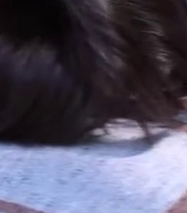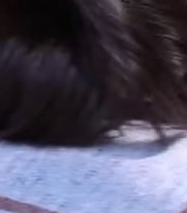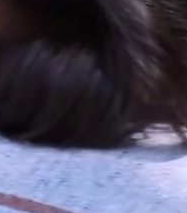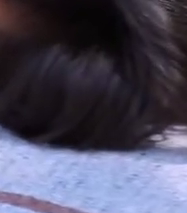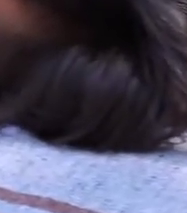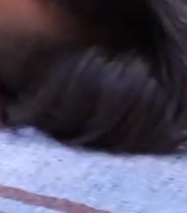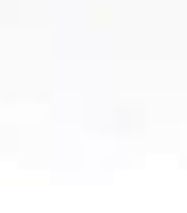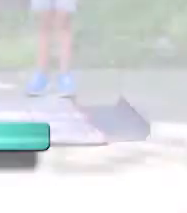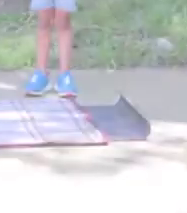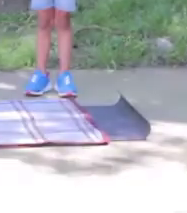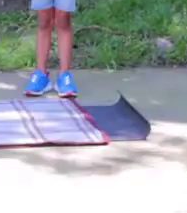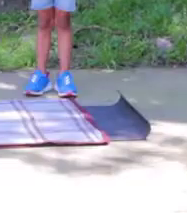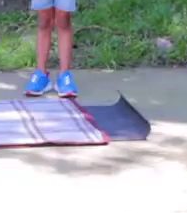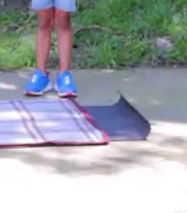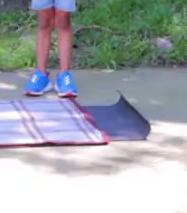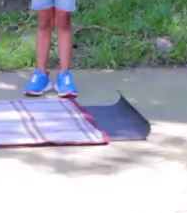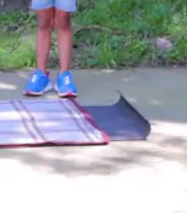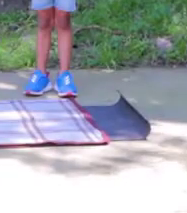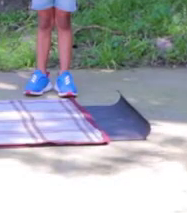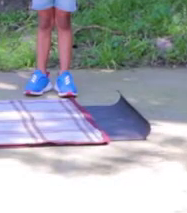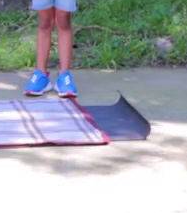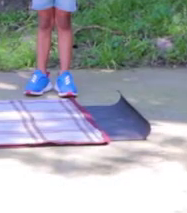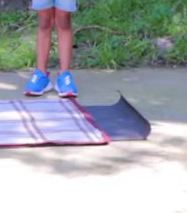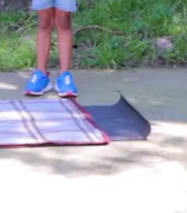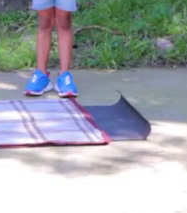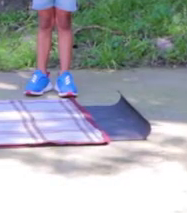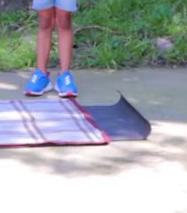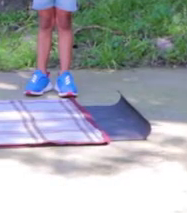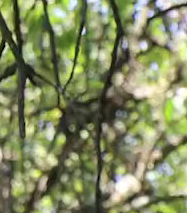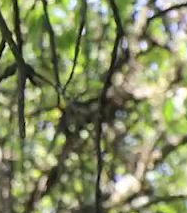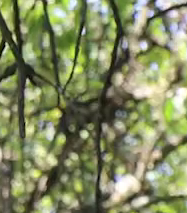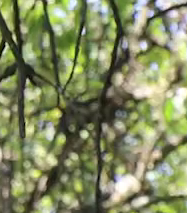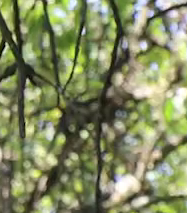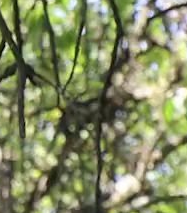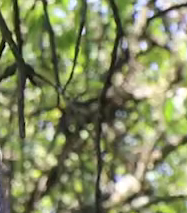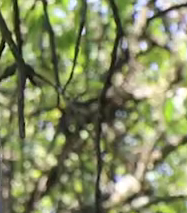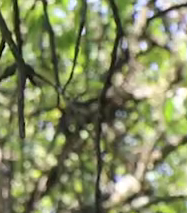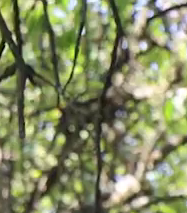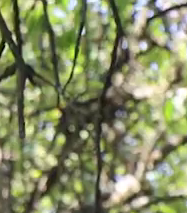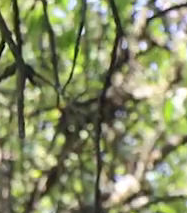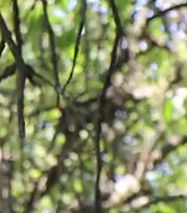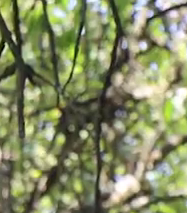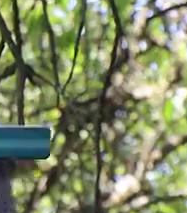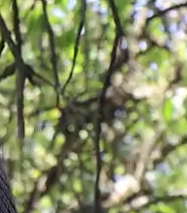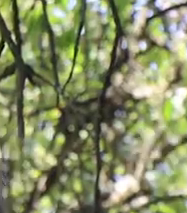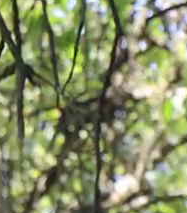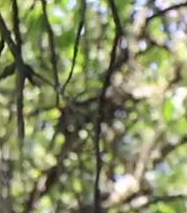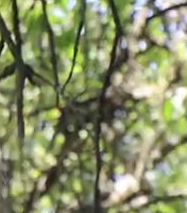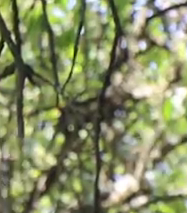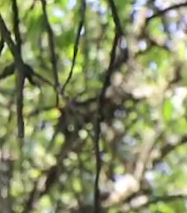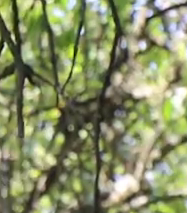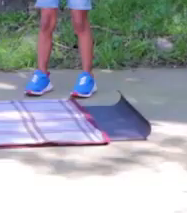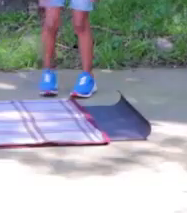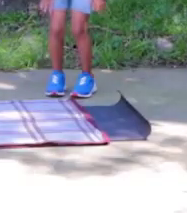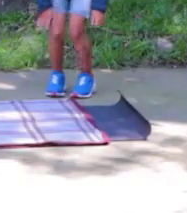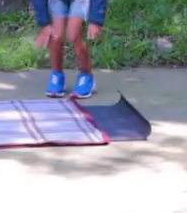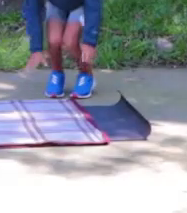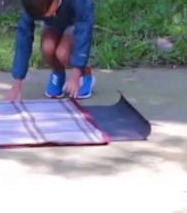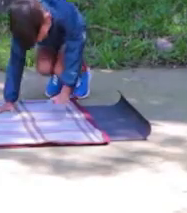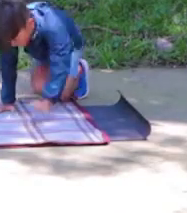¡Alto! Ahora, el siguiente ejercicio, vamos a trabajar lumbares. Lo que vamos a hacer, nos vamos a acostar boca abajo.